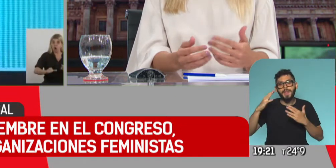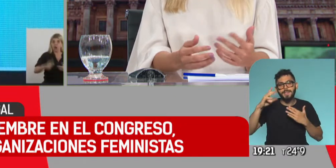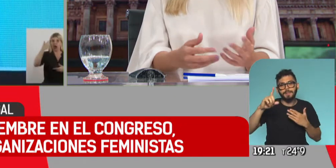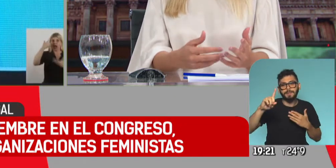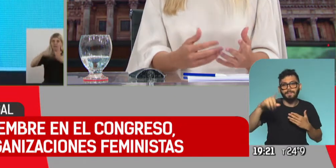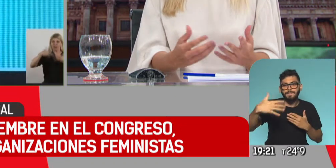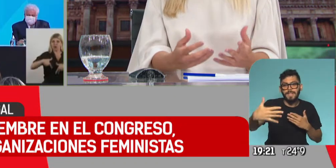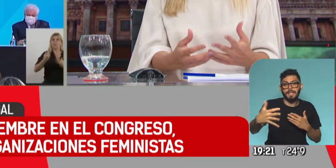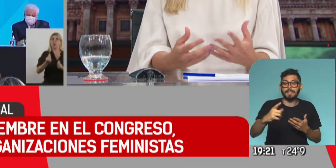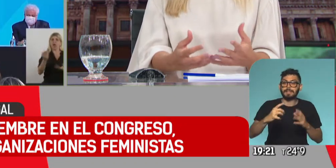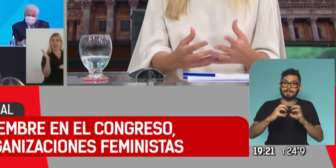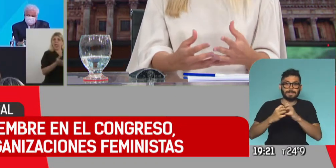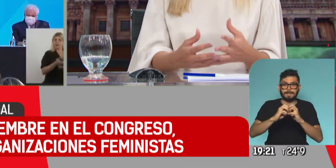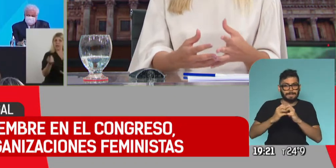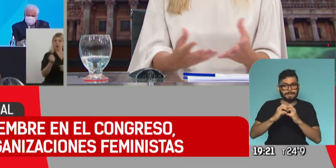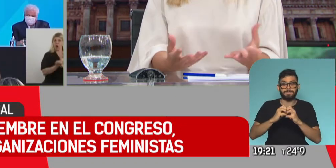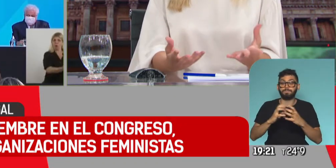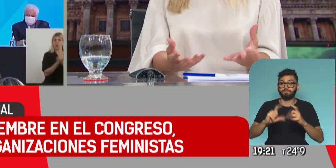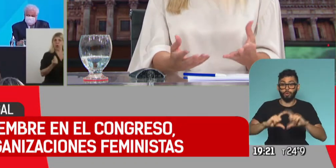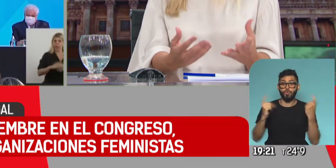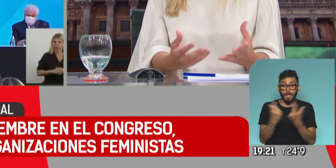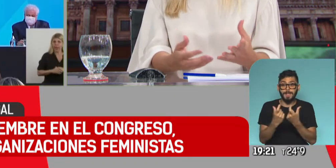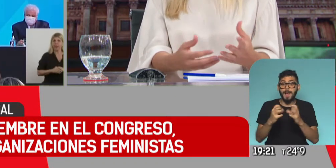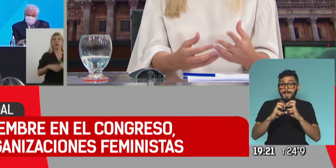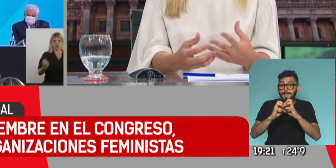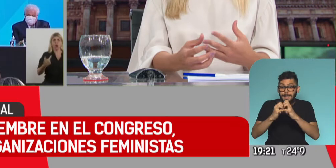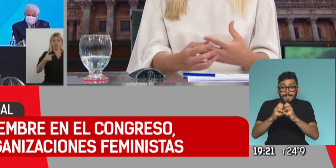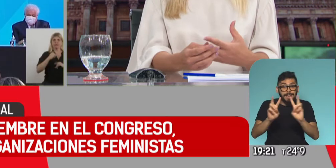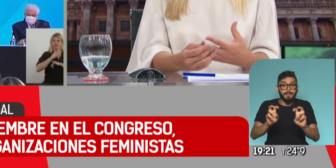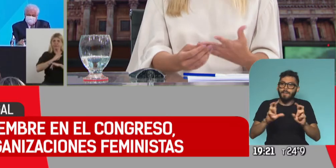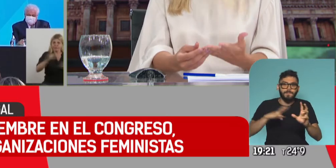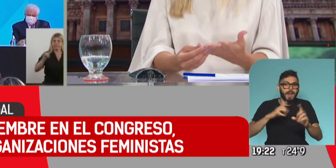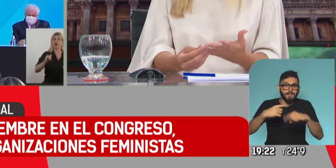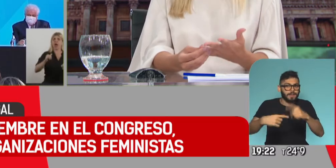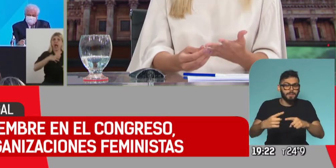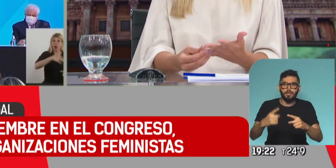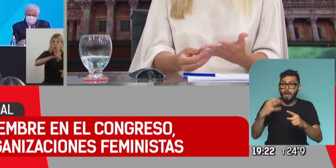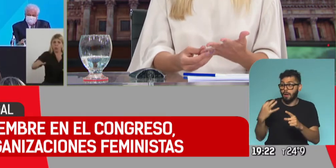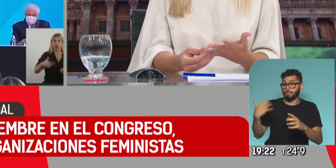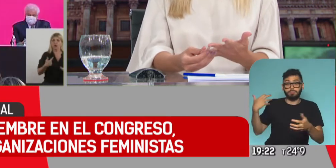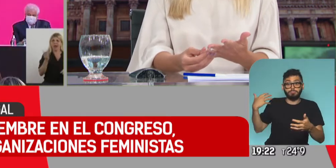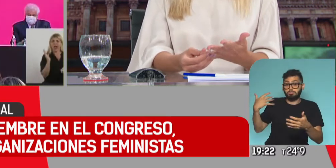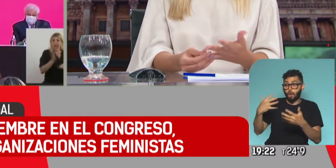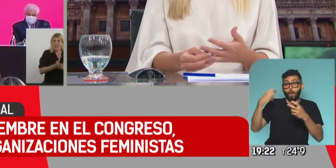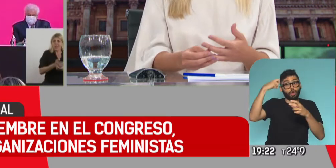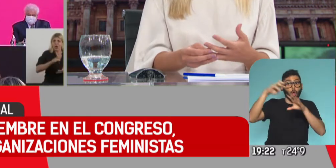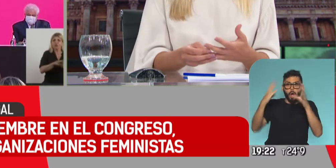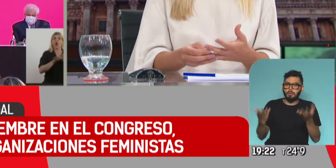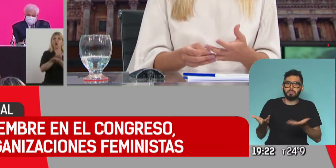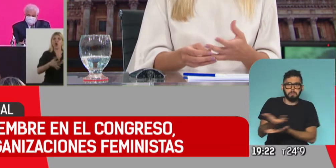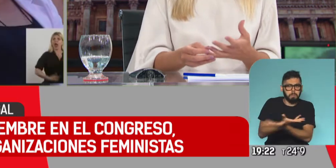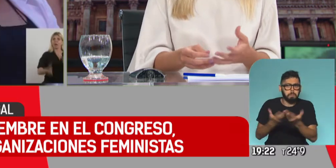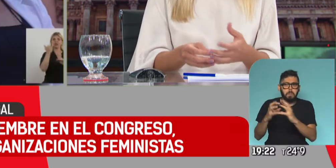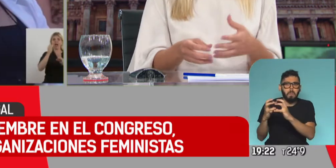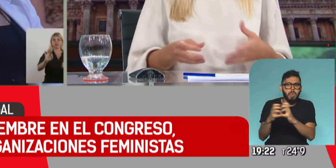discusión social que tiene que seguir increyendo, podemos decir, ¿no? Que fue un debate muy rico, el que se vio esta vez en el Congreso, y a diferencia